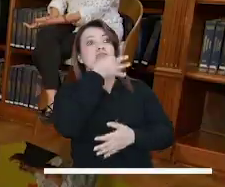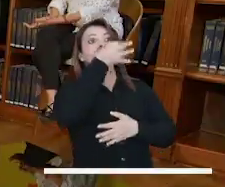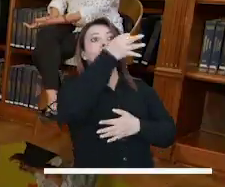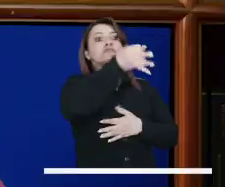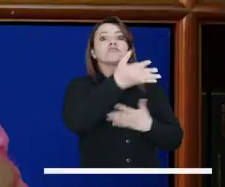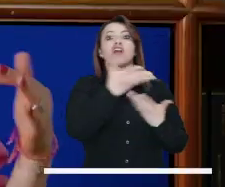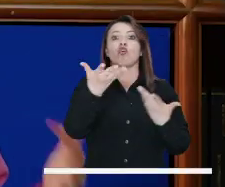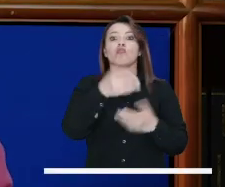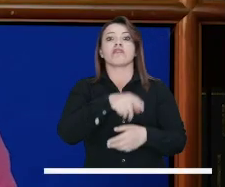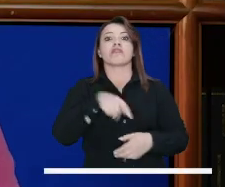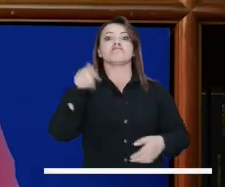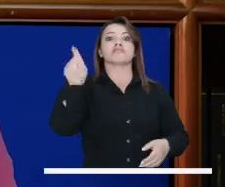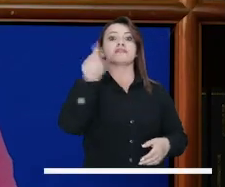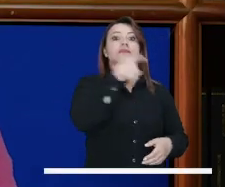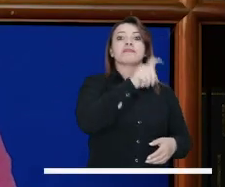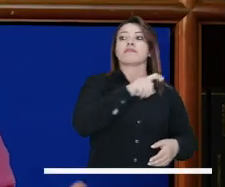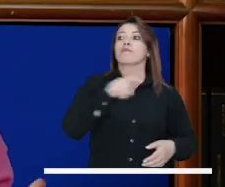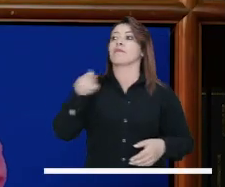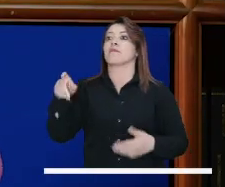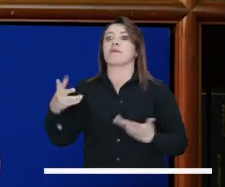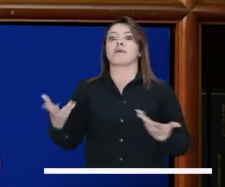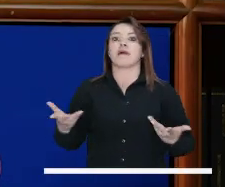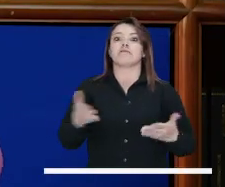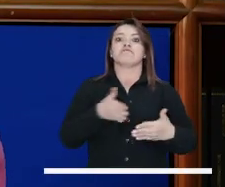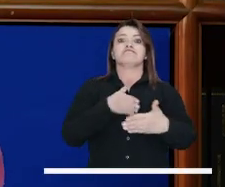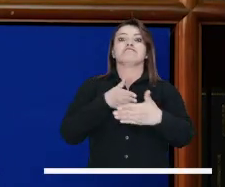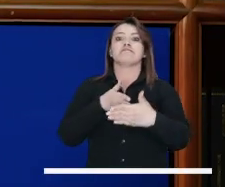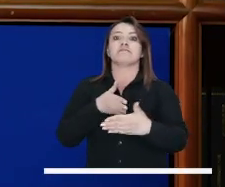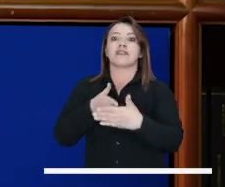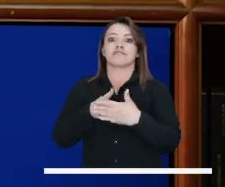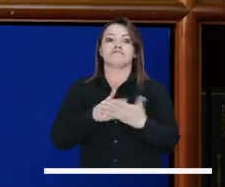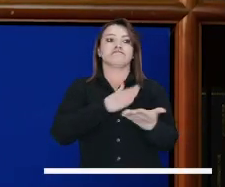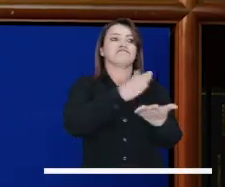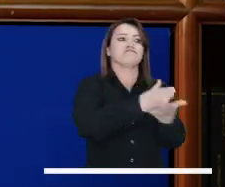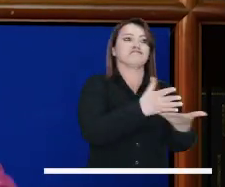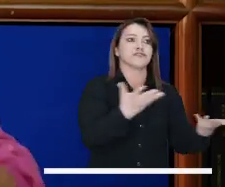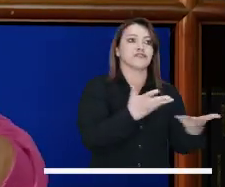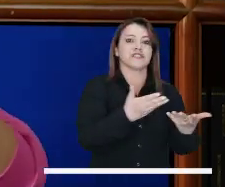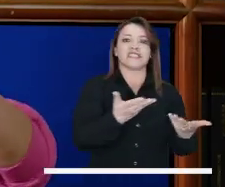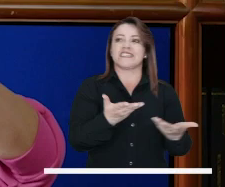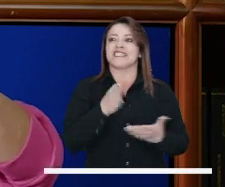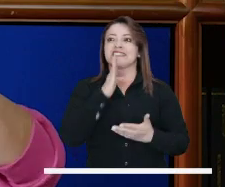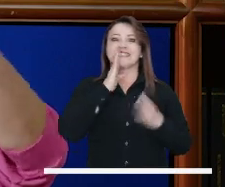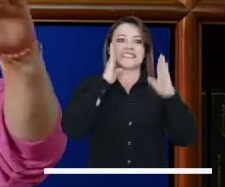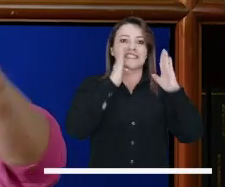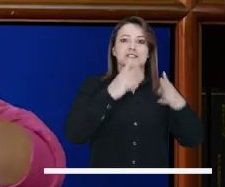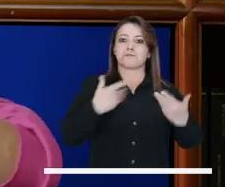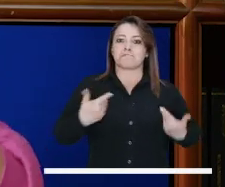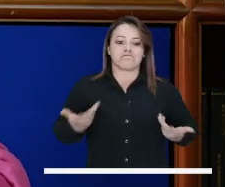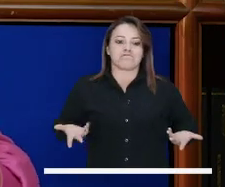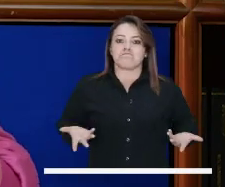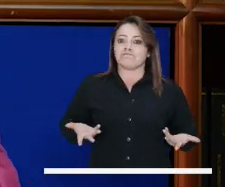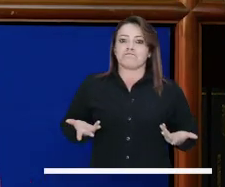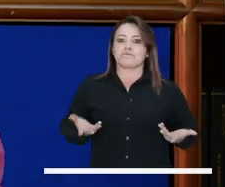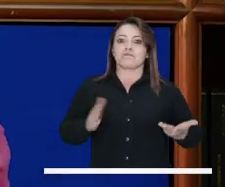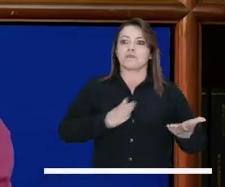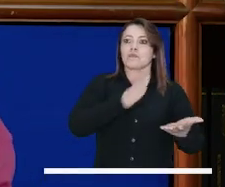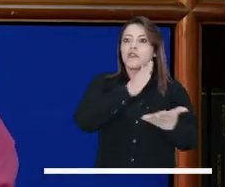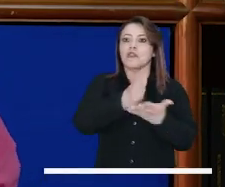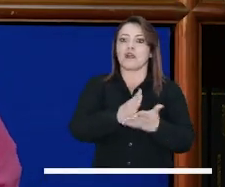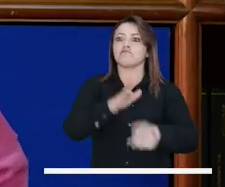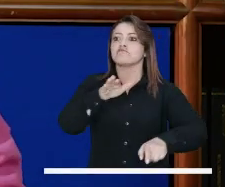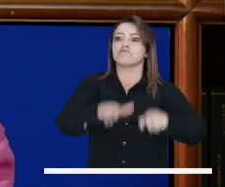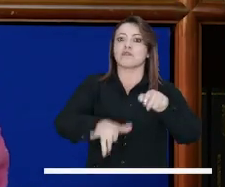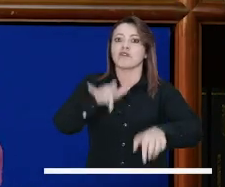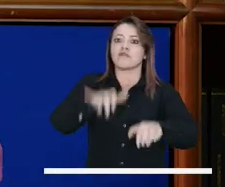altísimas, pero si cuando la mujer va a denunciar no sabe dónde. O sea, me vean todas las barreras. No sabe